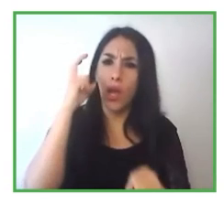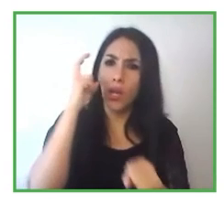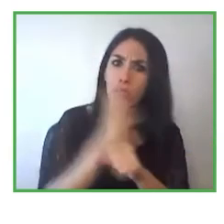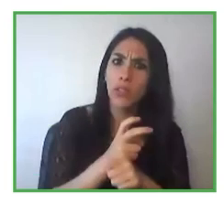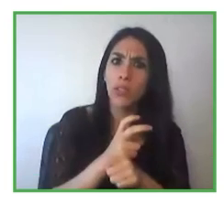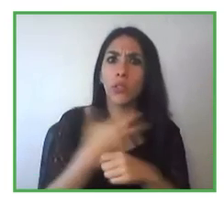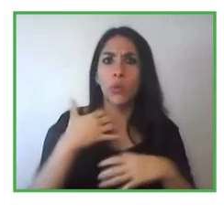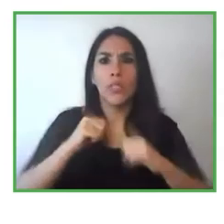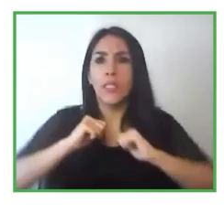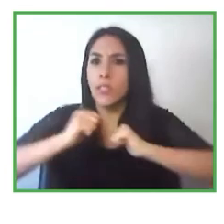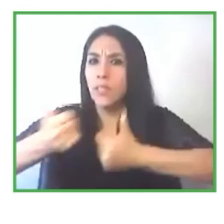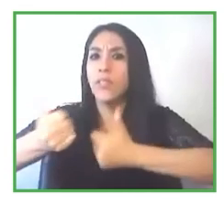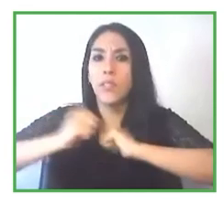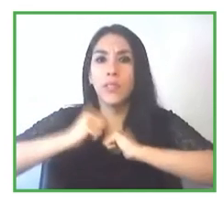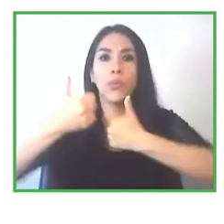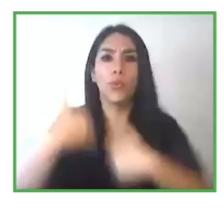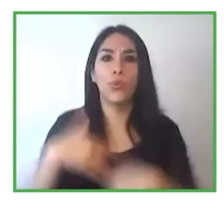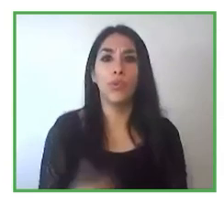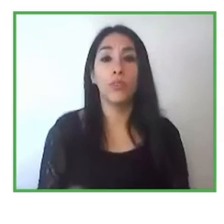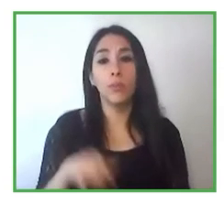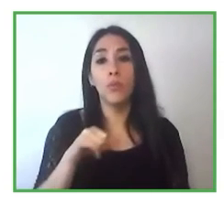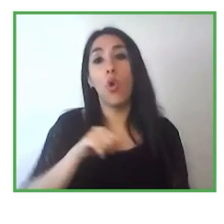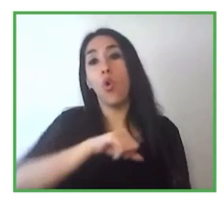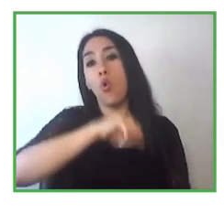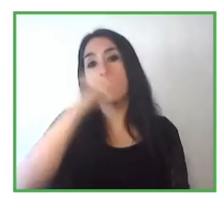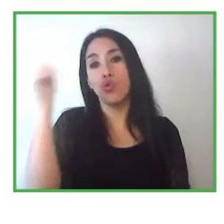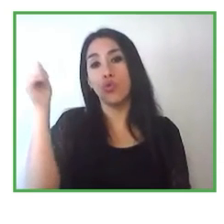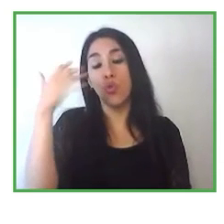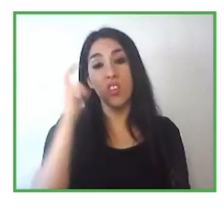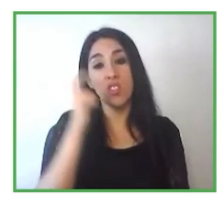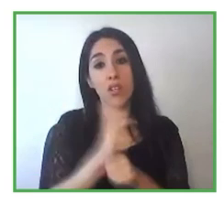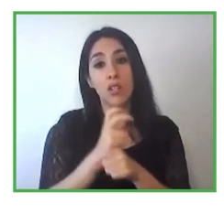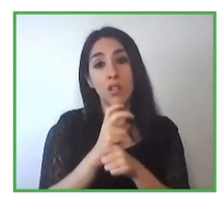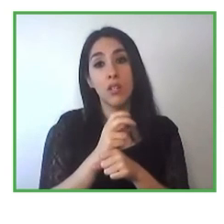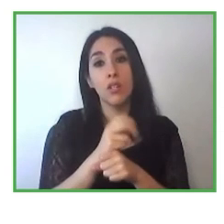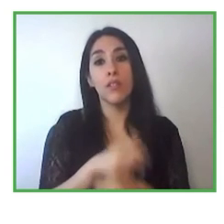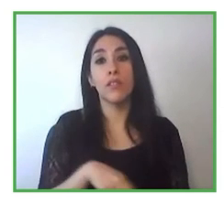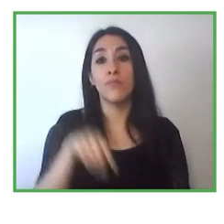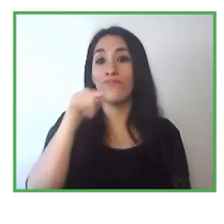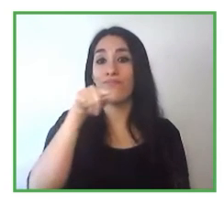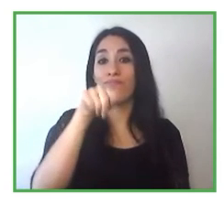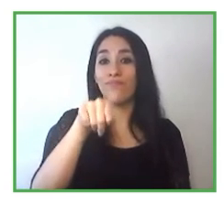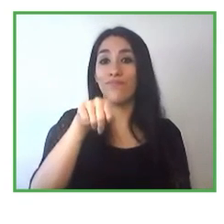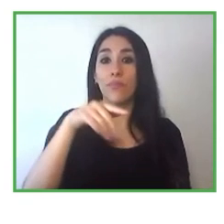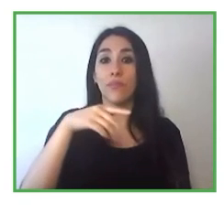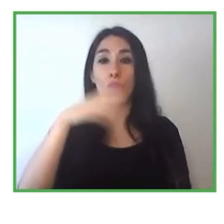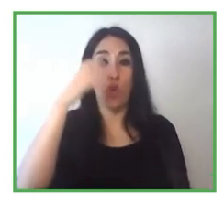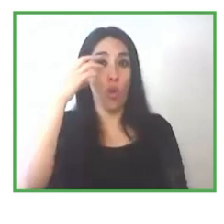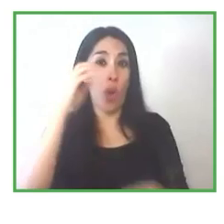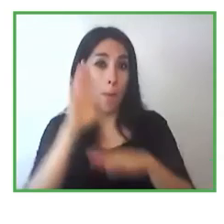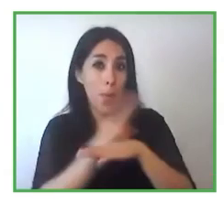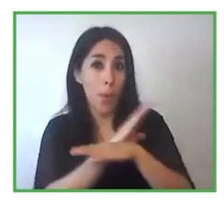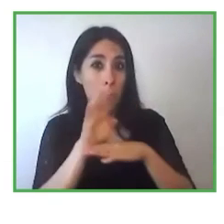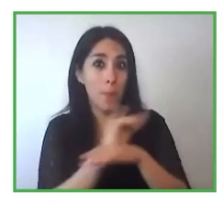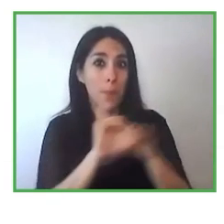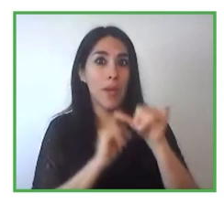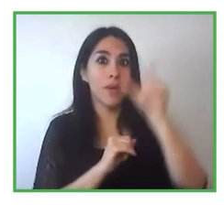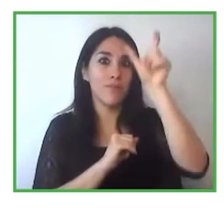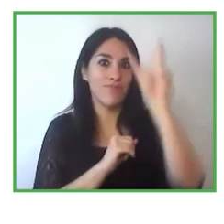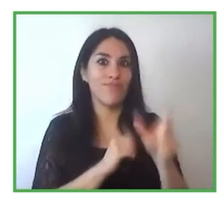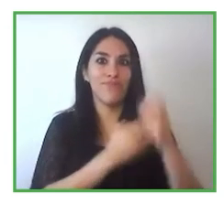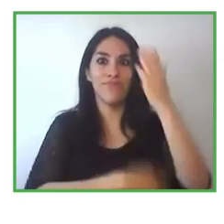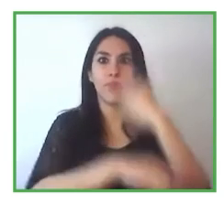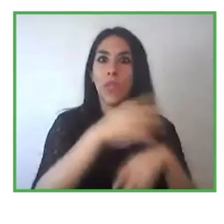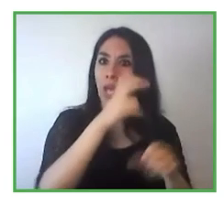hay desafíos que van dirigidos a la empresa y hay desafíos que van dirigidos a las personas con discapacidad yo